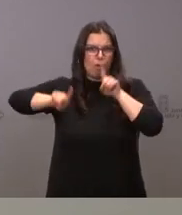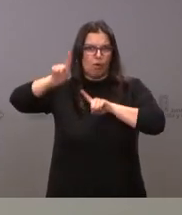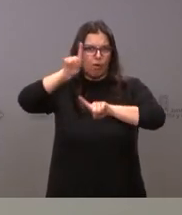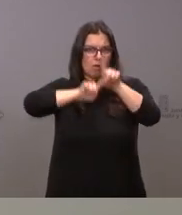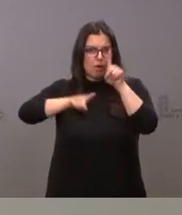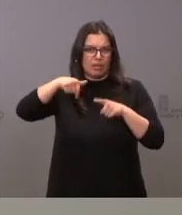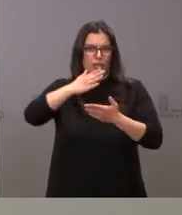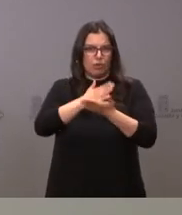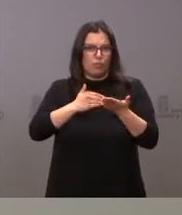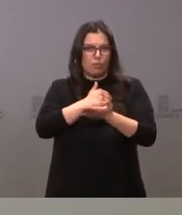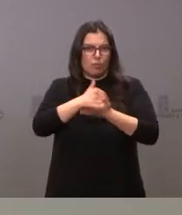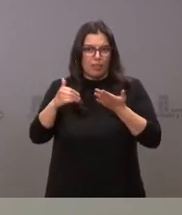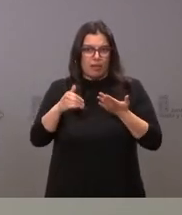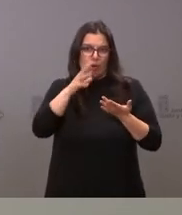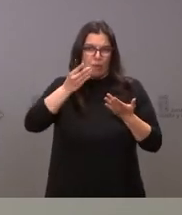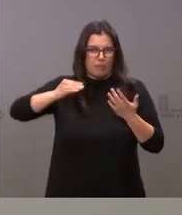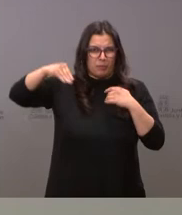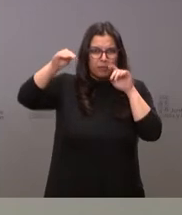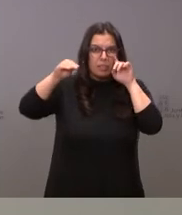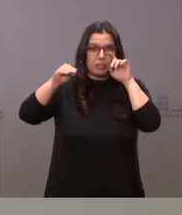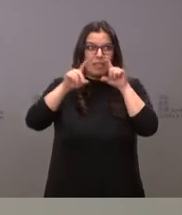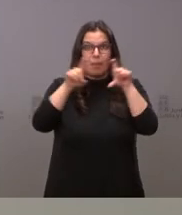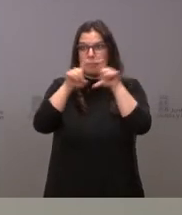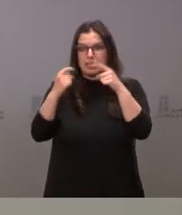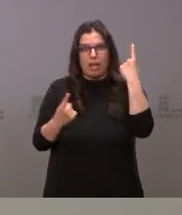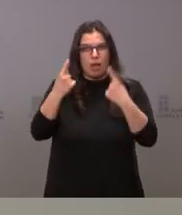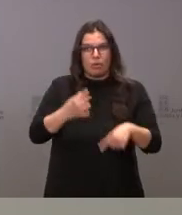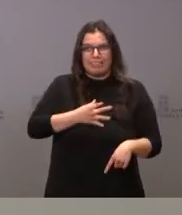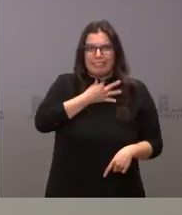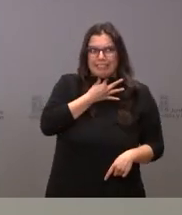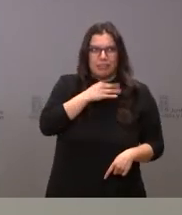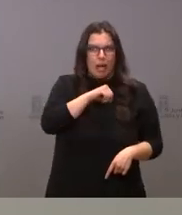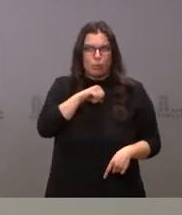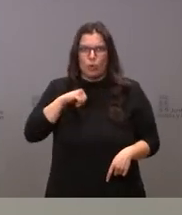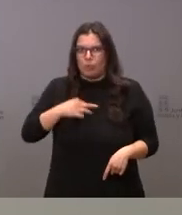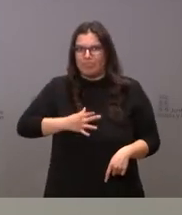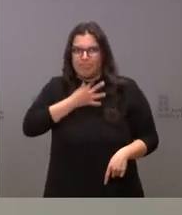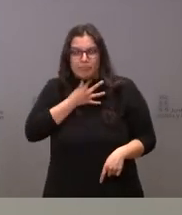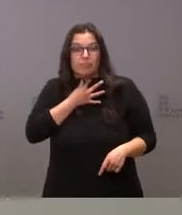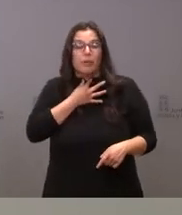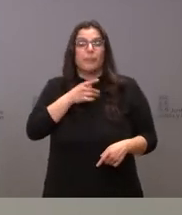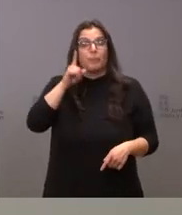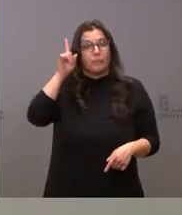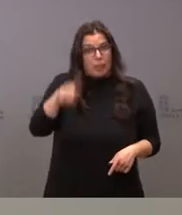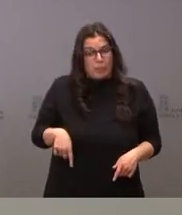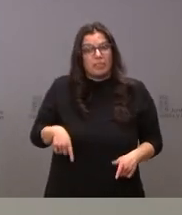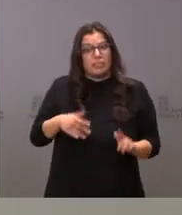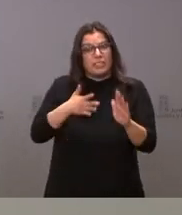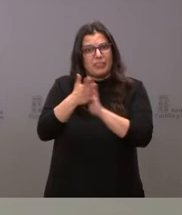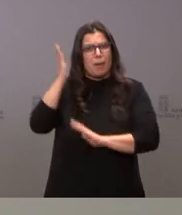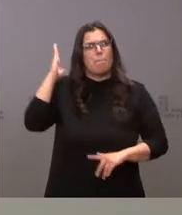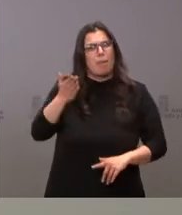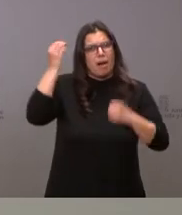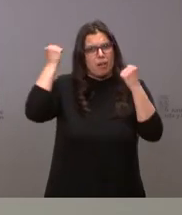autónoma, que está poniendo en riesgo la viabilidad de muchas empresas, de muchas pymes, de muchos autónomos, pero también estaba suponiendo un impacto muy